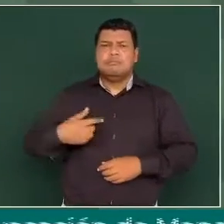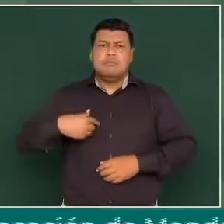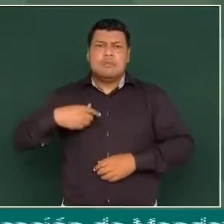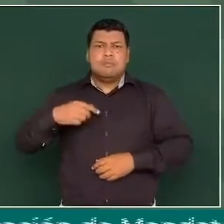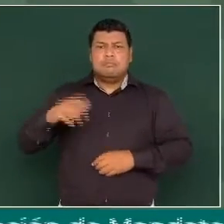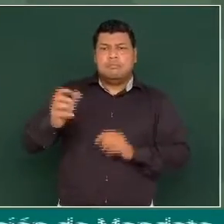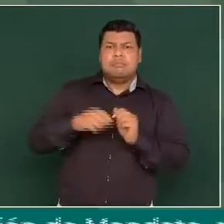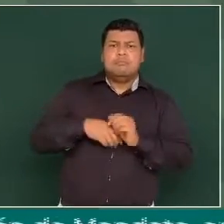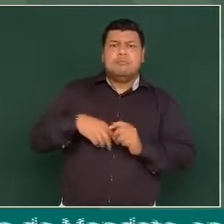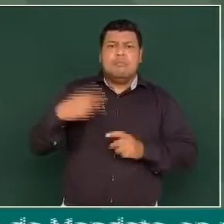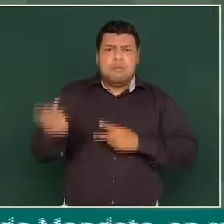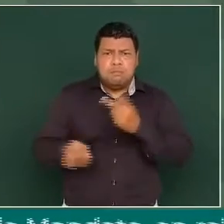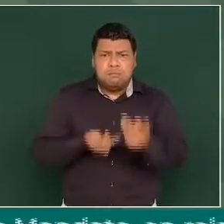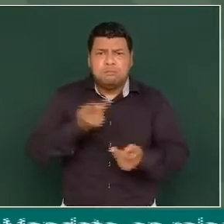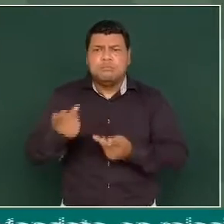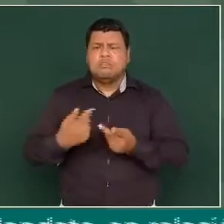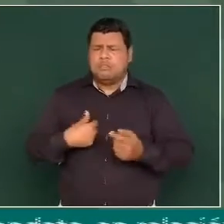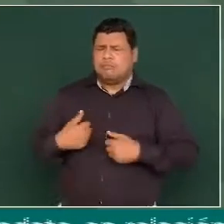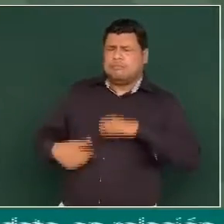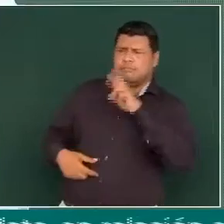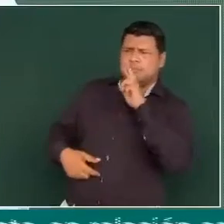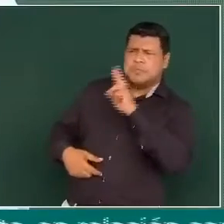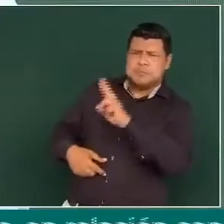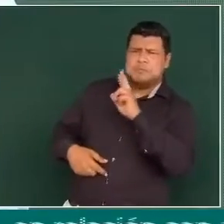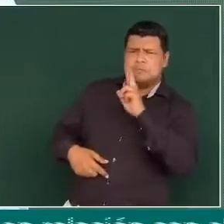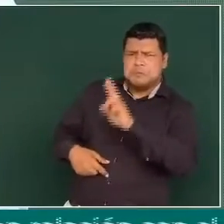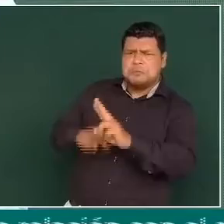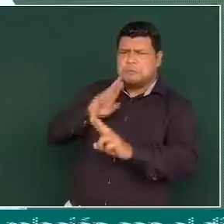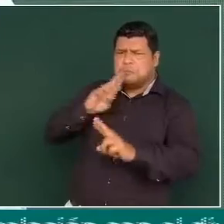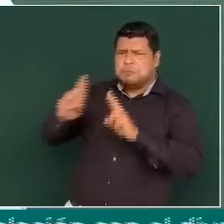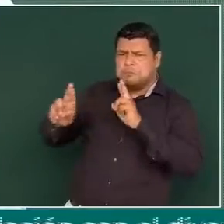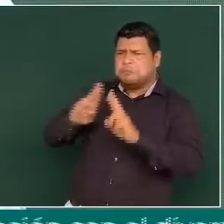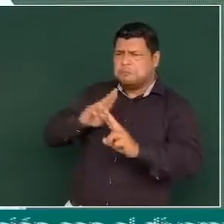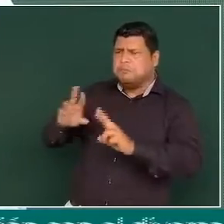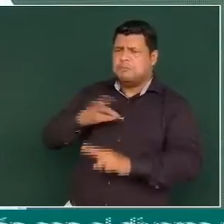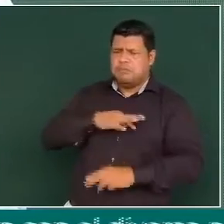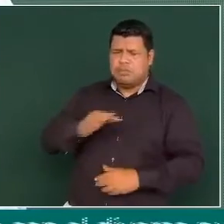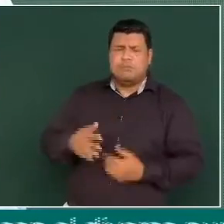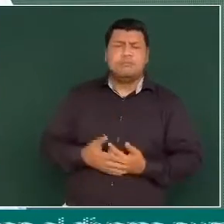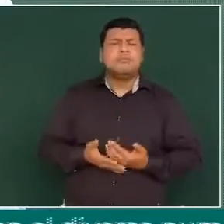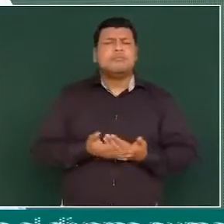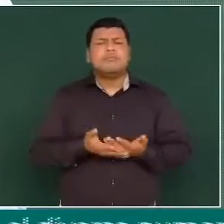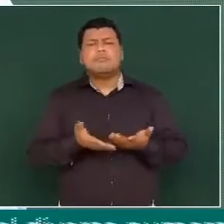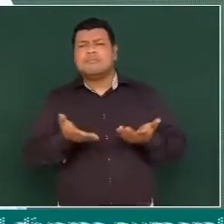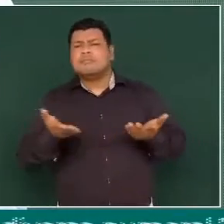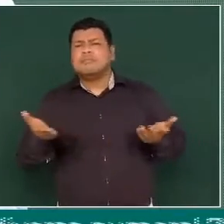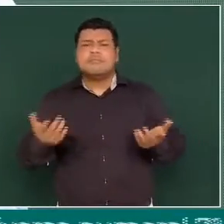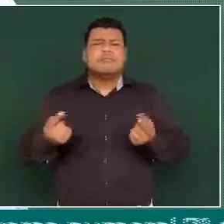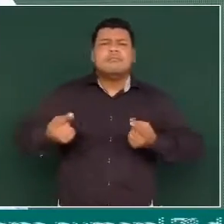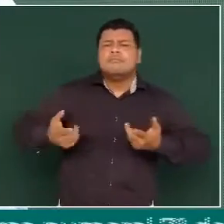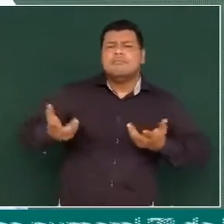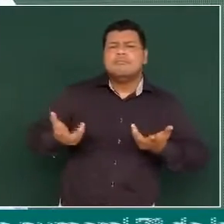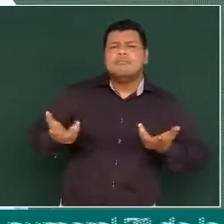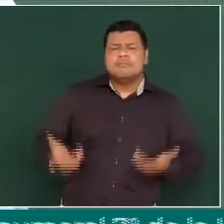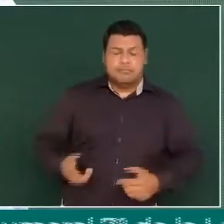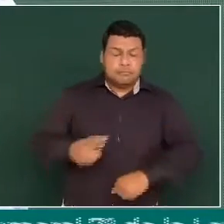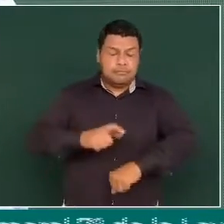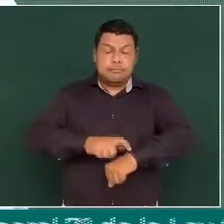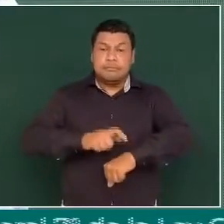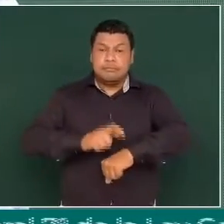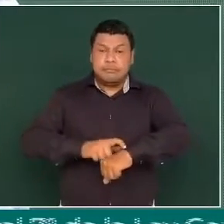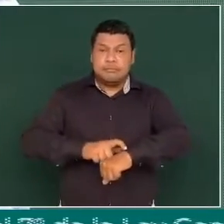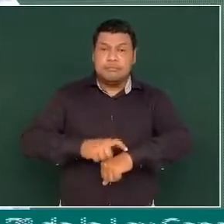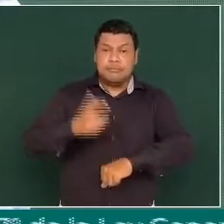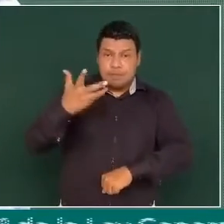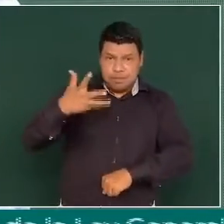Y invito a todos para que a las 10 de